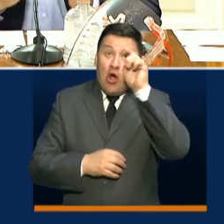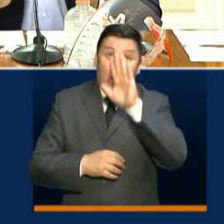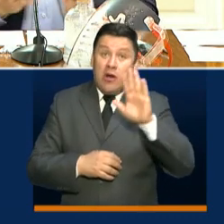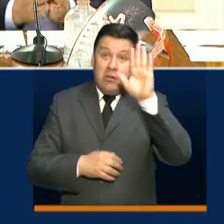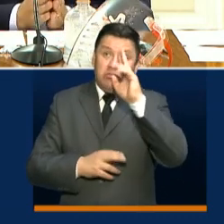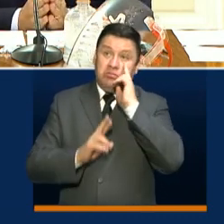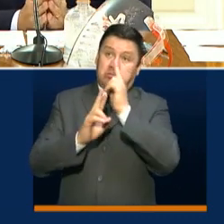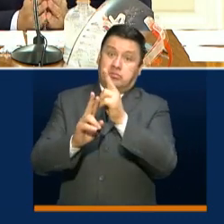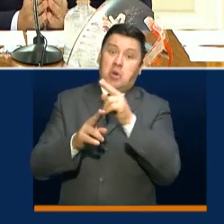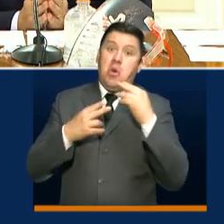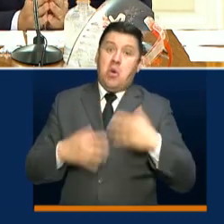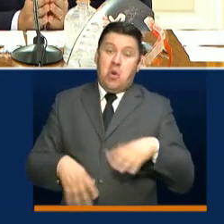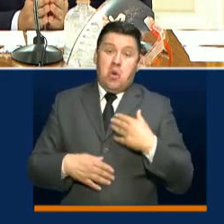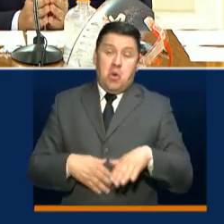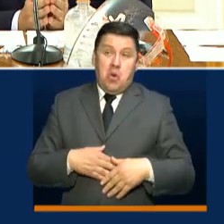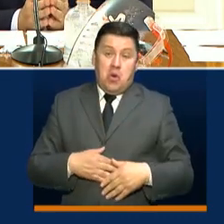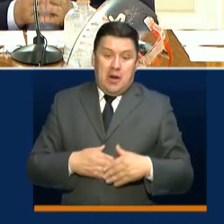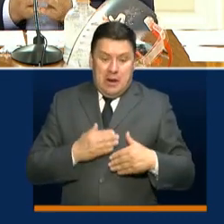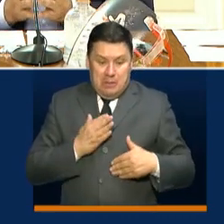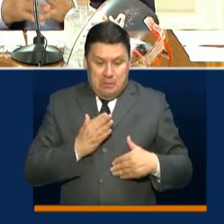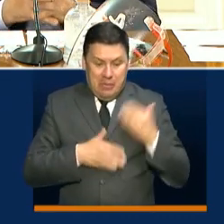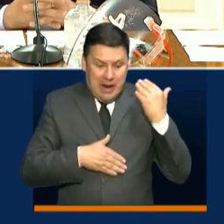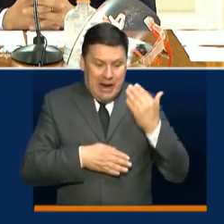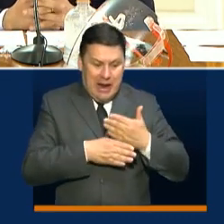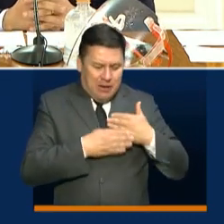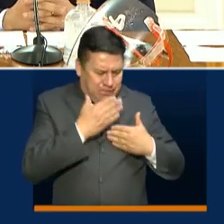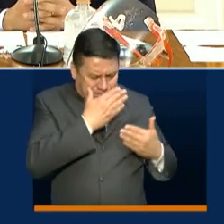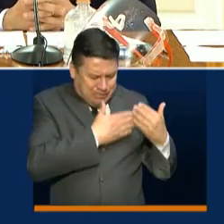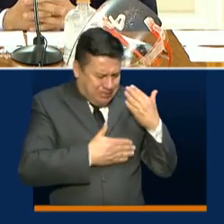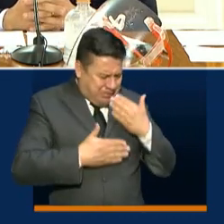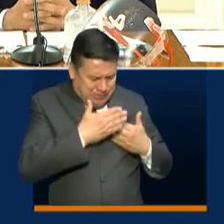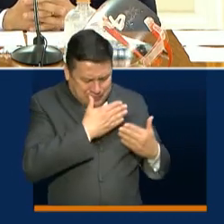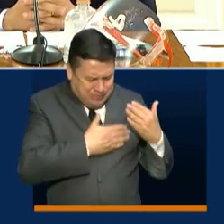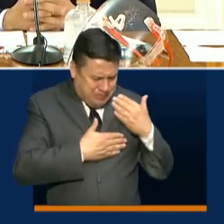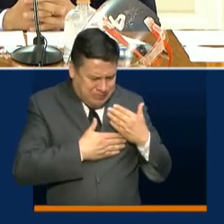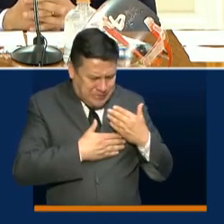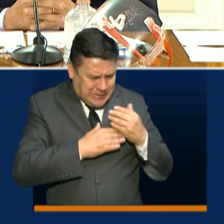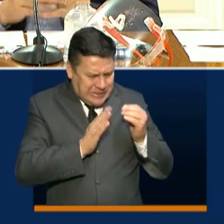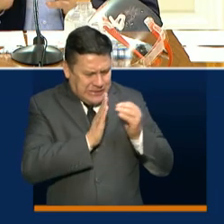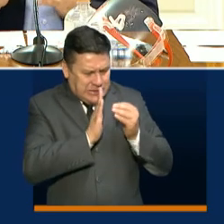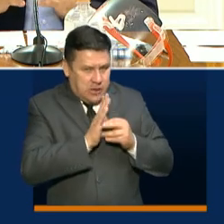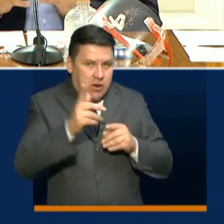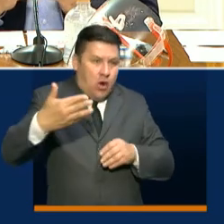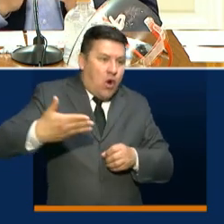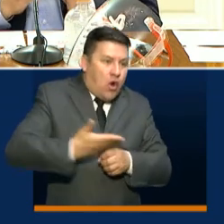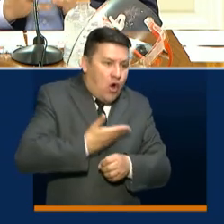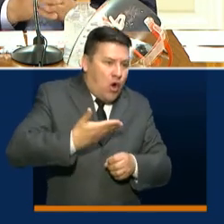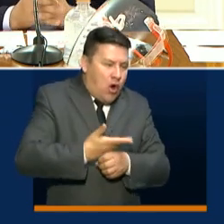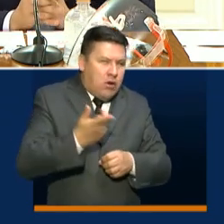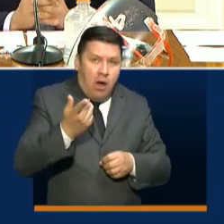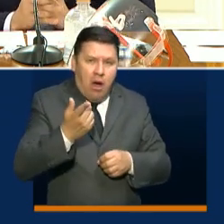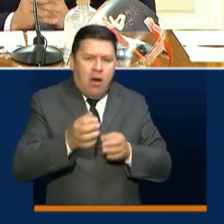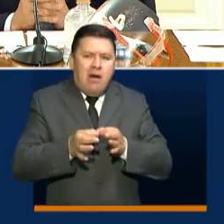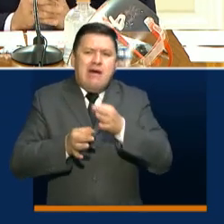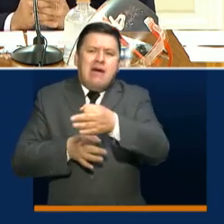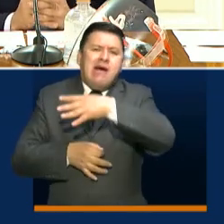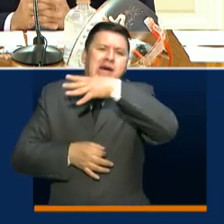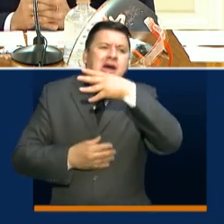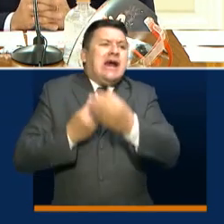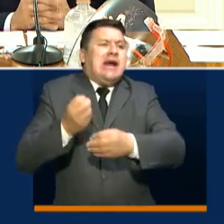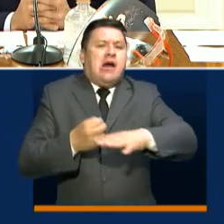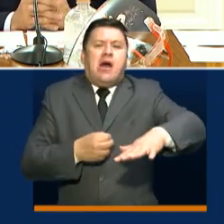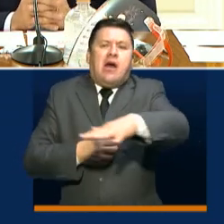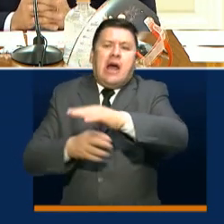siempre reconocer que desde el momento en que estábamos haciendo todas las valoraciones, sus recomendaciones sobre el tema de la ruralidad ha sido muy